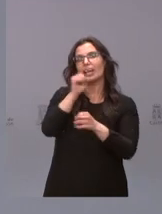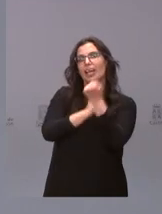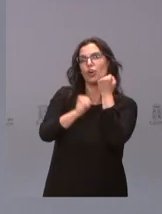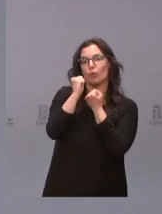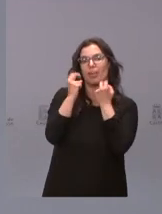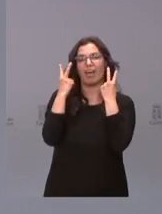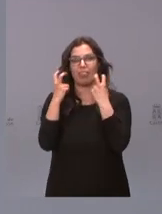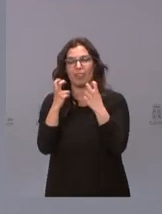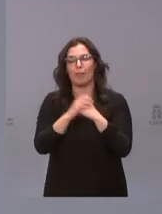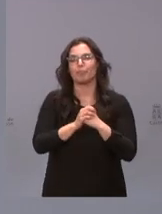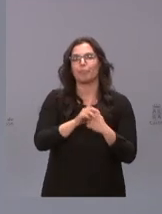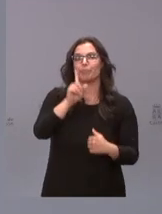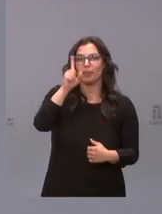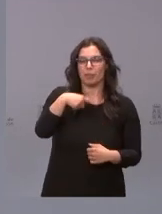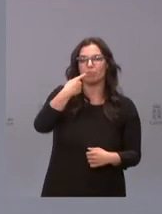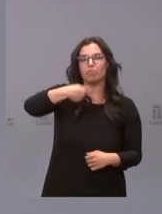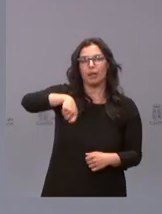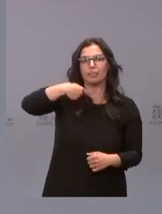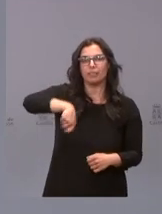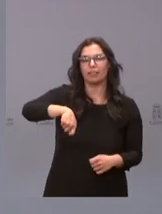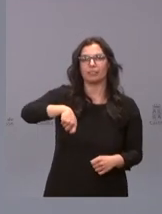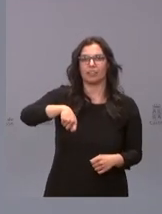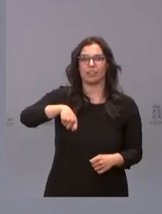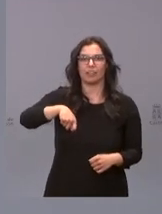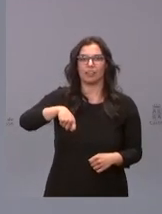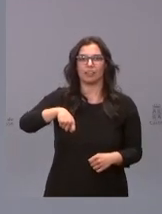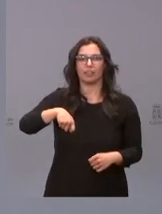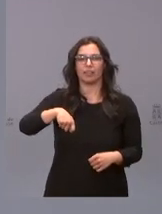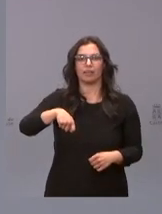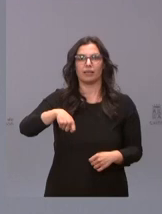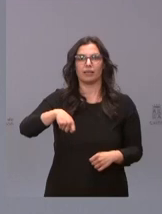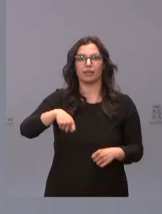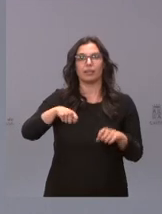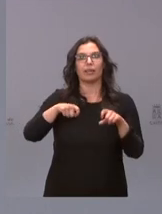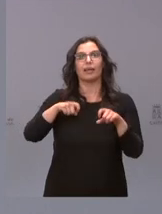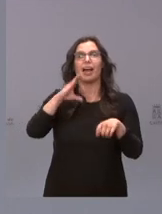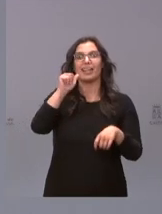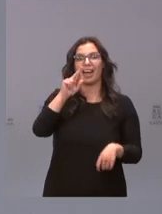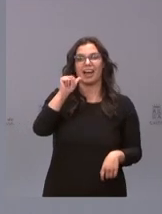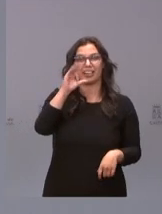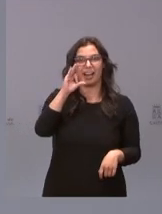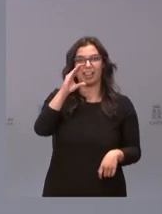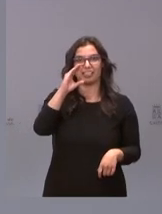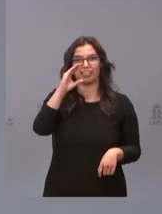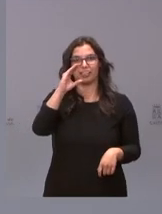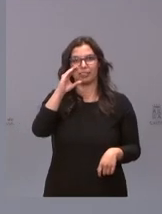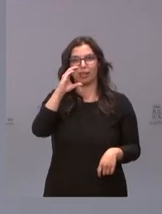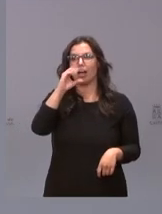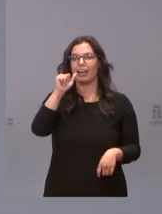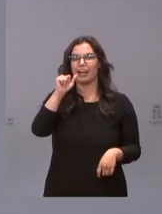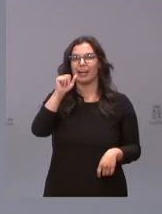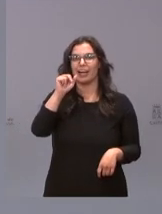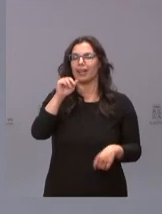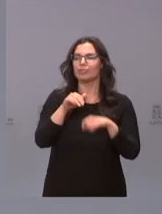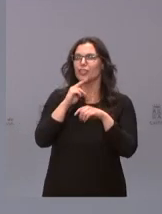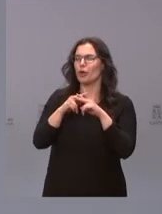y Hacienda, también al presidente de Crasco Carrasco. En inglés es